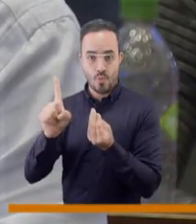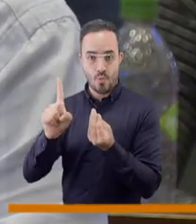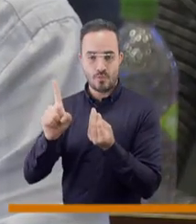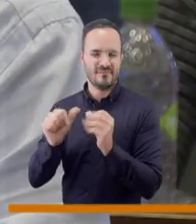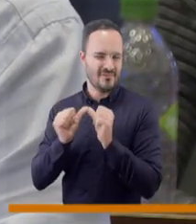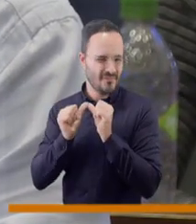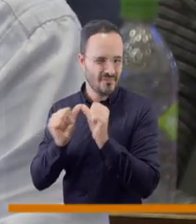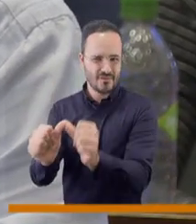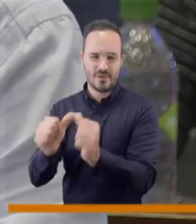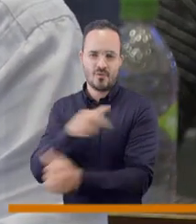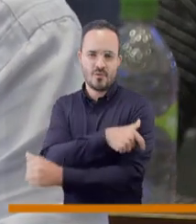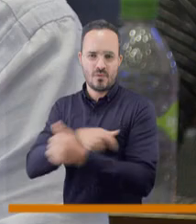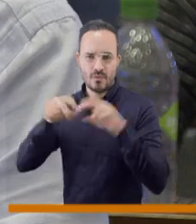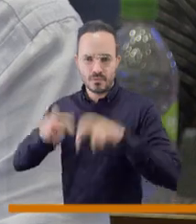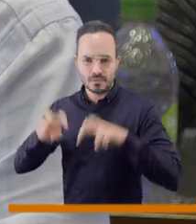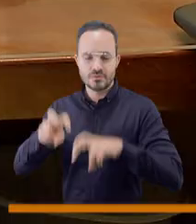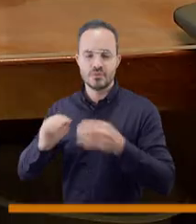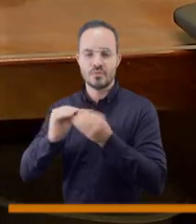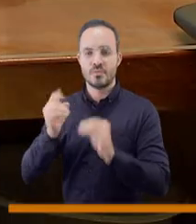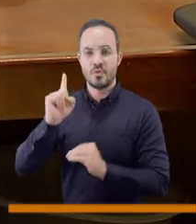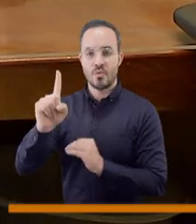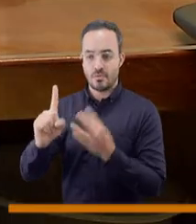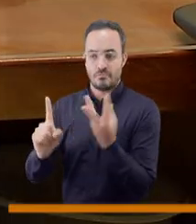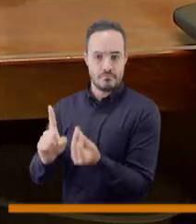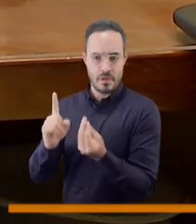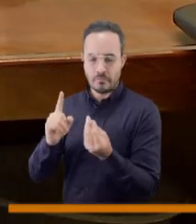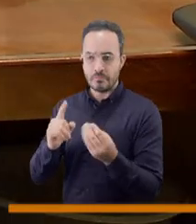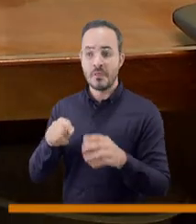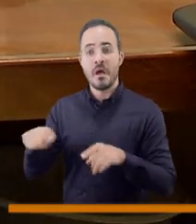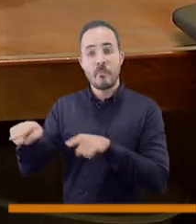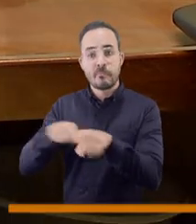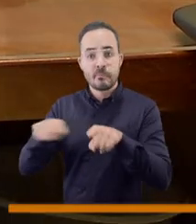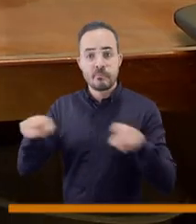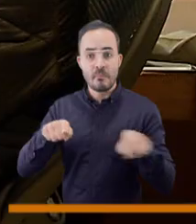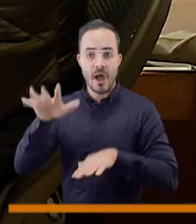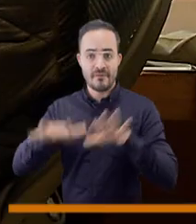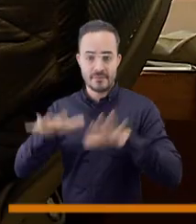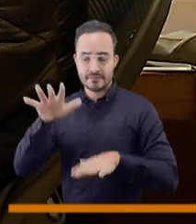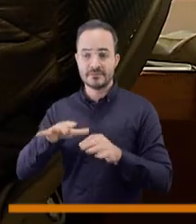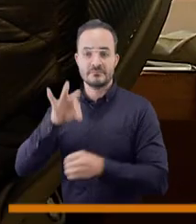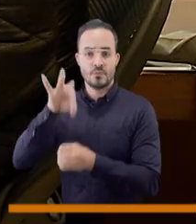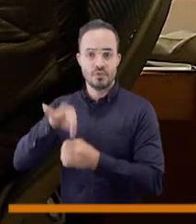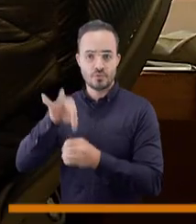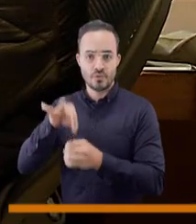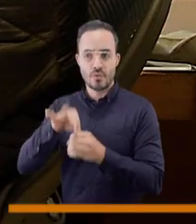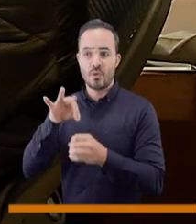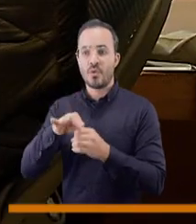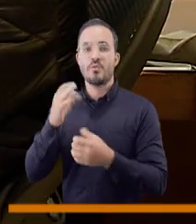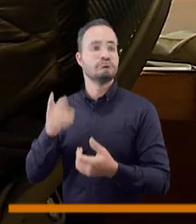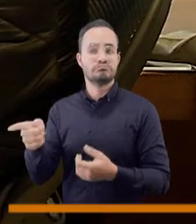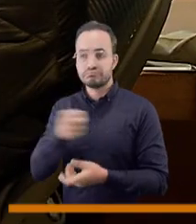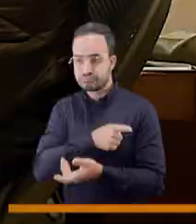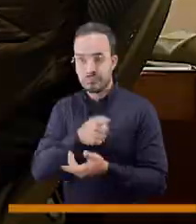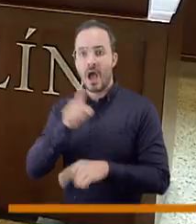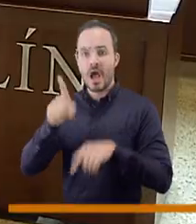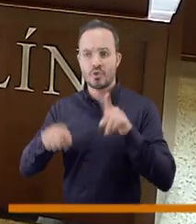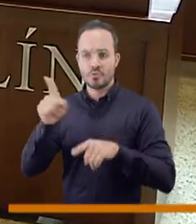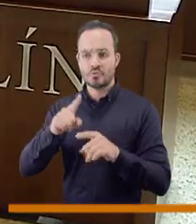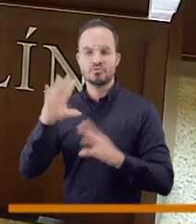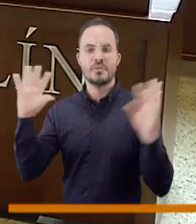y ellos en una votación que es de carácter a veces nominal o ordinaria, se